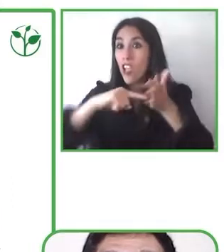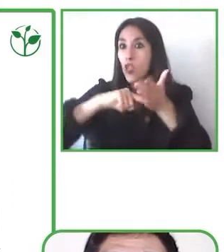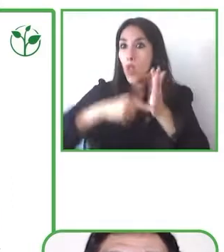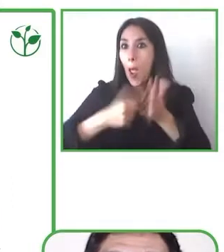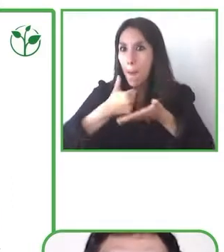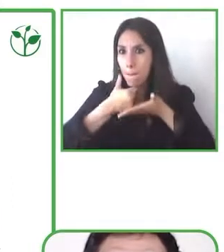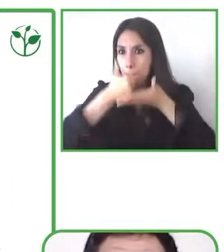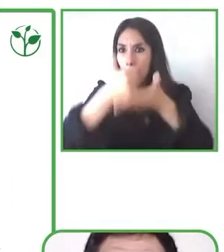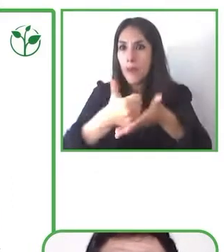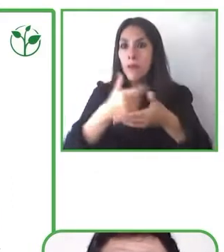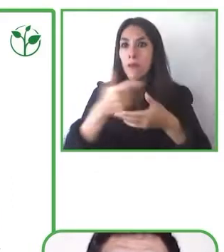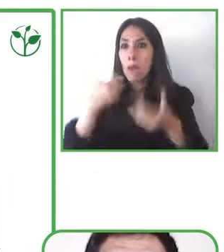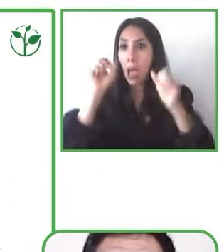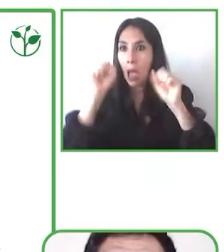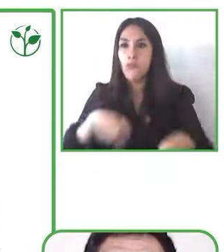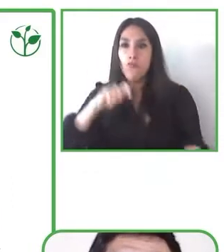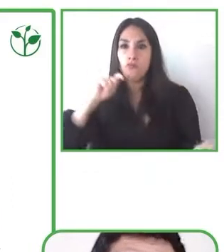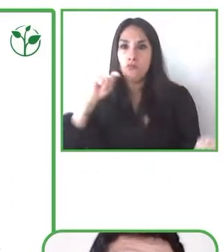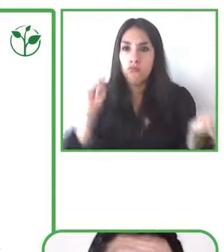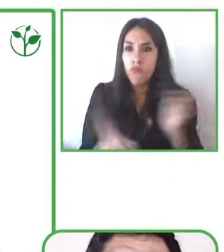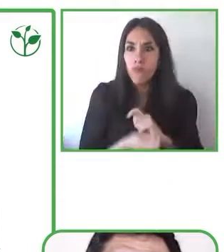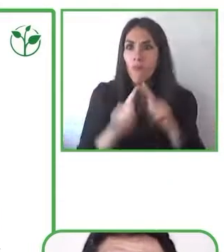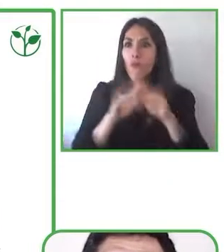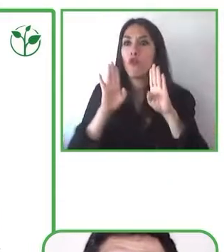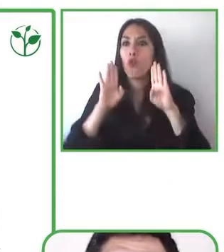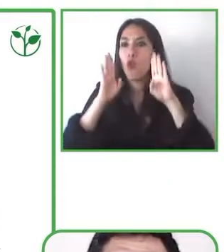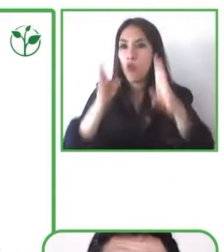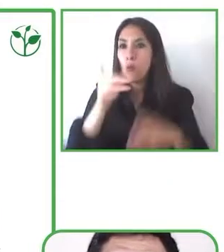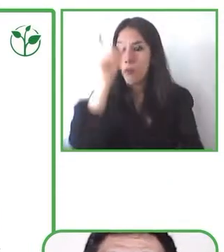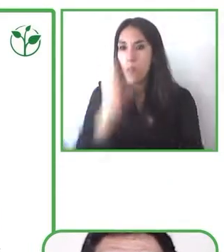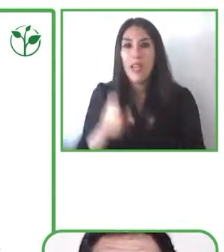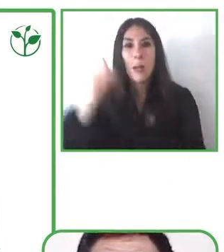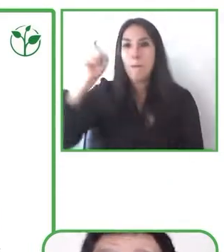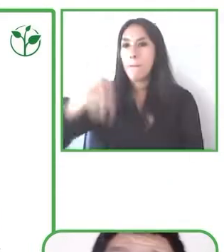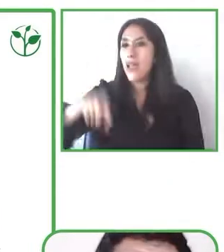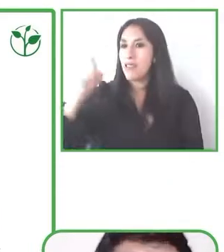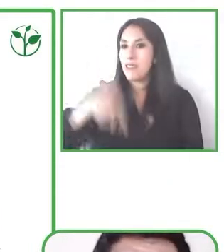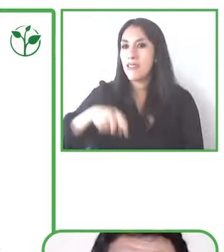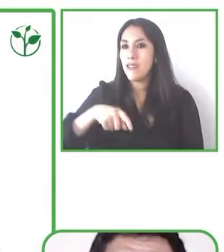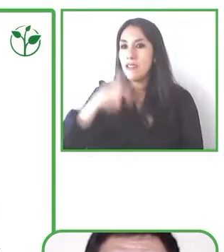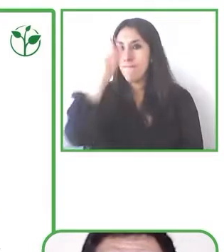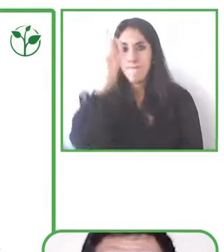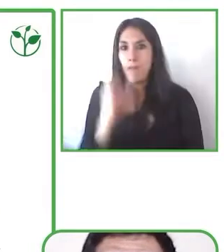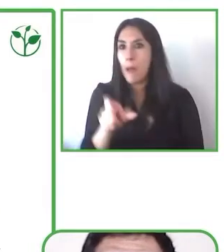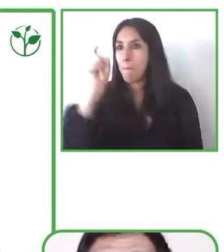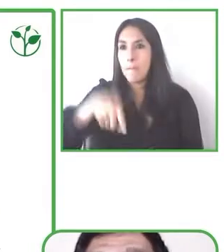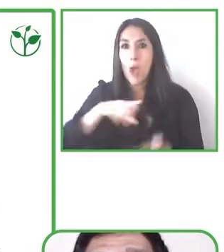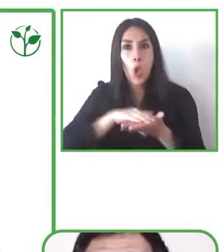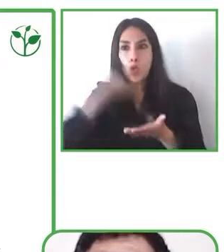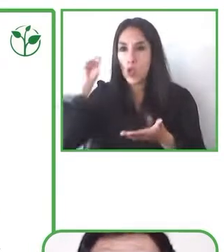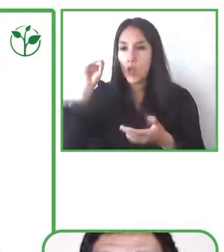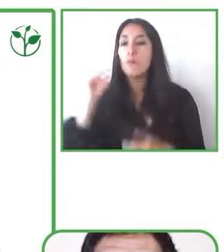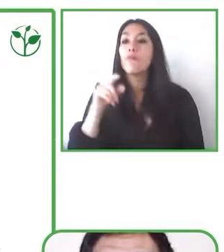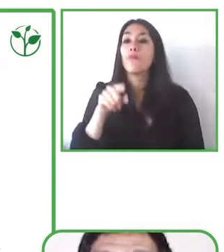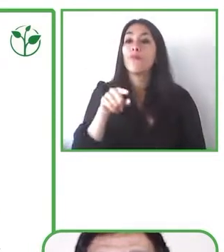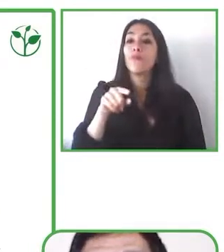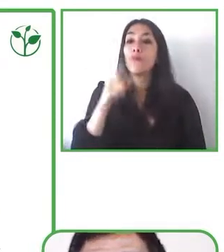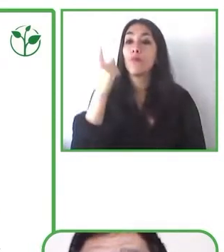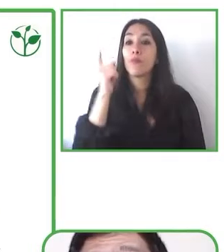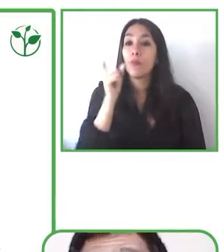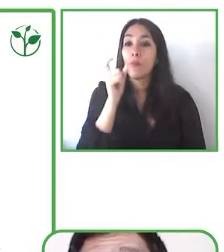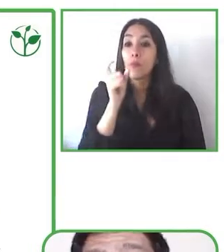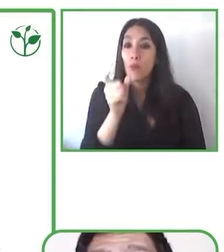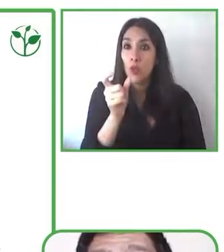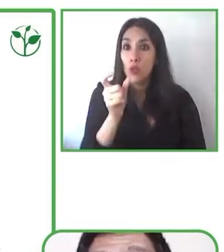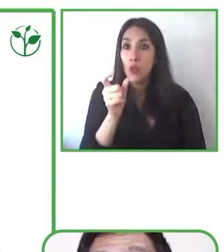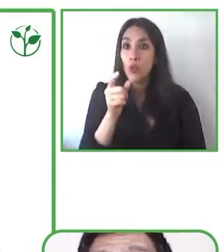de este usuario, donde podemos nosotros cambiar el tamaño de las fuentes, el tipo de la fuente, la cantidad de tiempo que